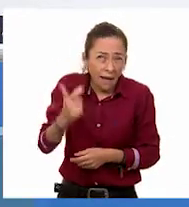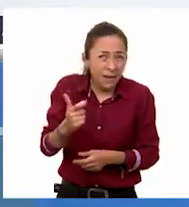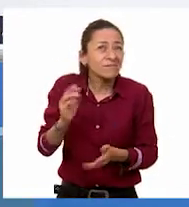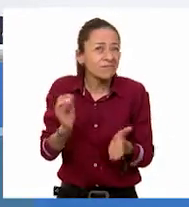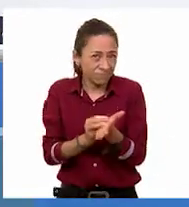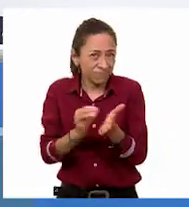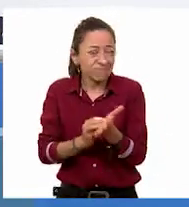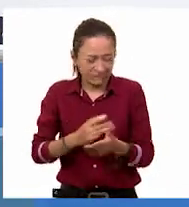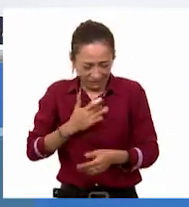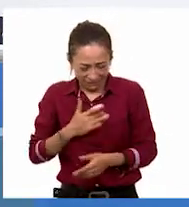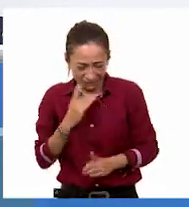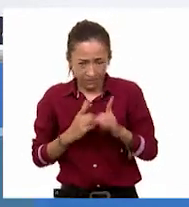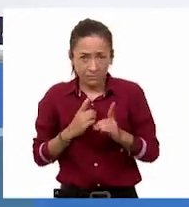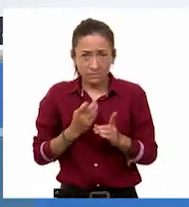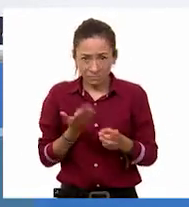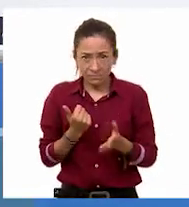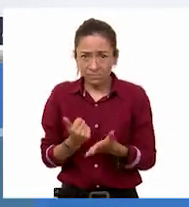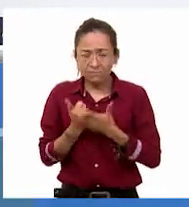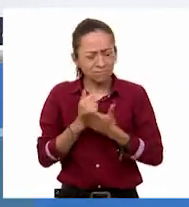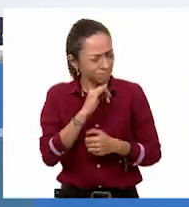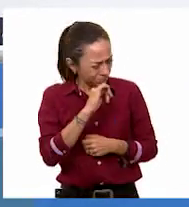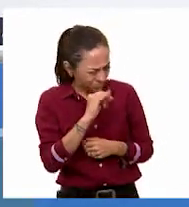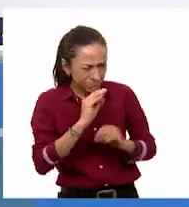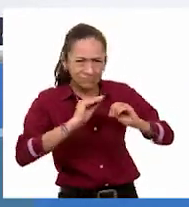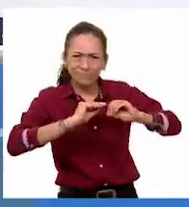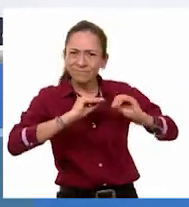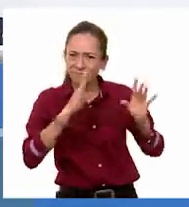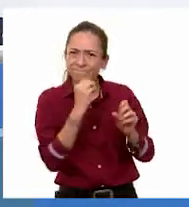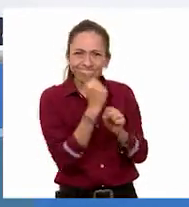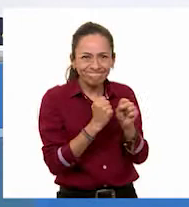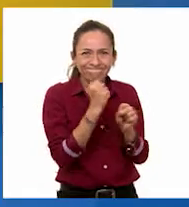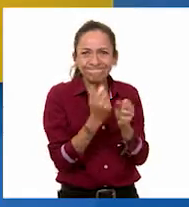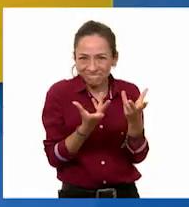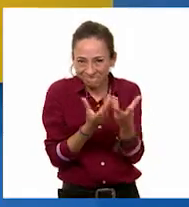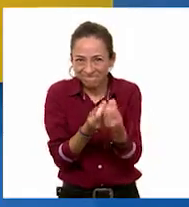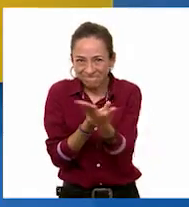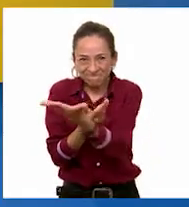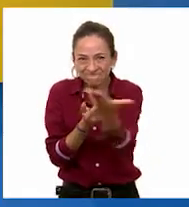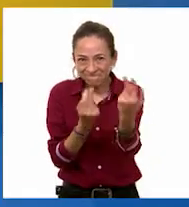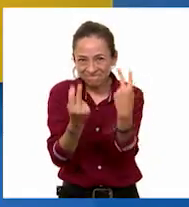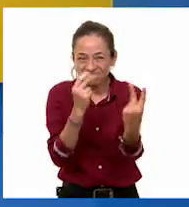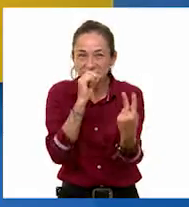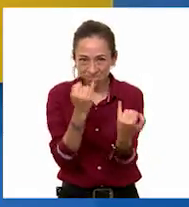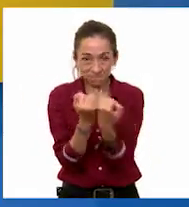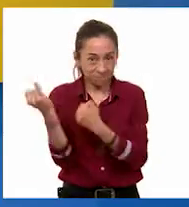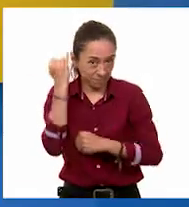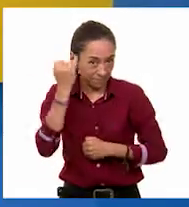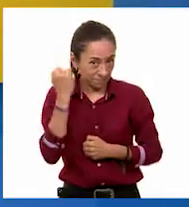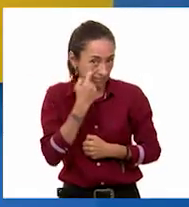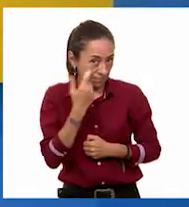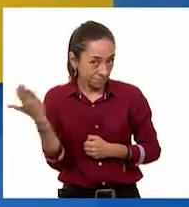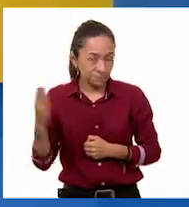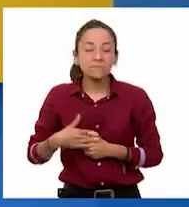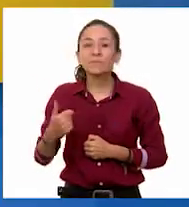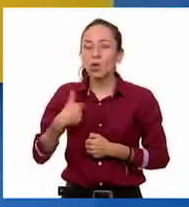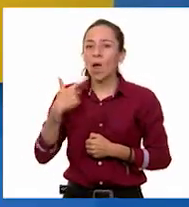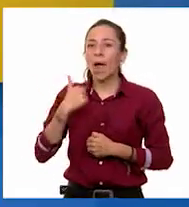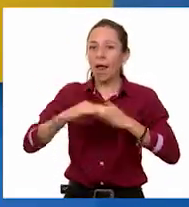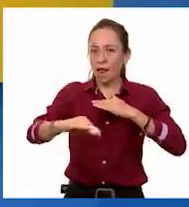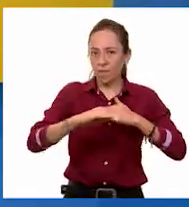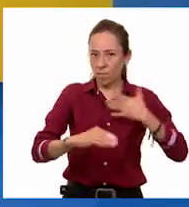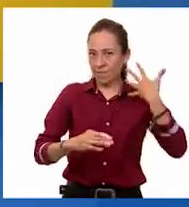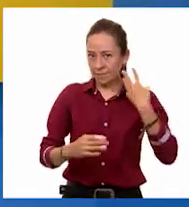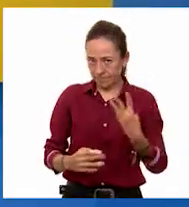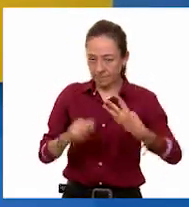practicando. En casa pongan atención con la información que nos comparte Jenny. Tengo la información de tres alfombras. La primera cuesta